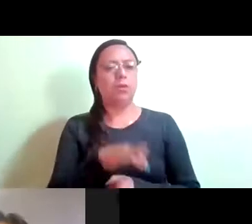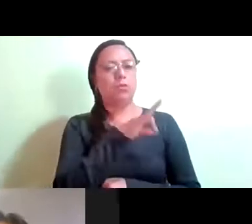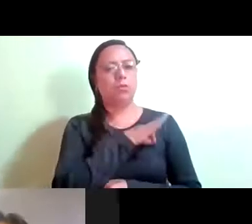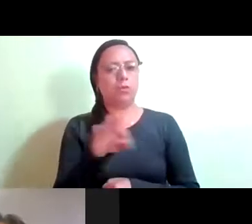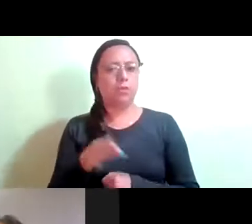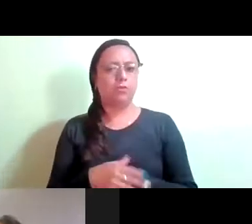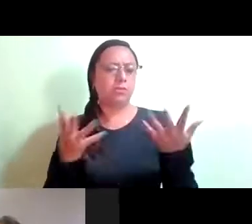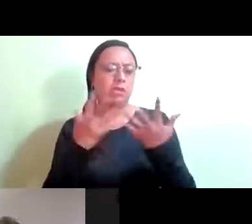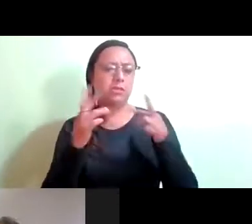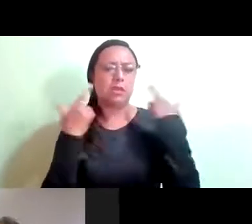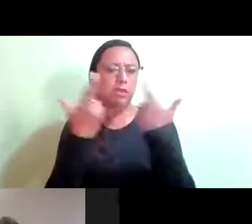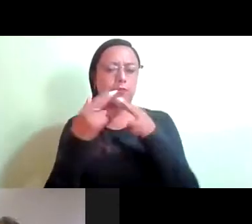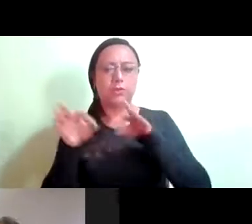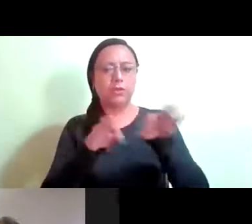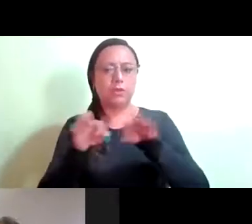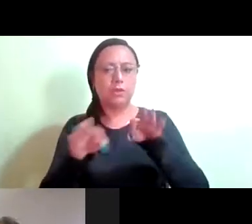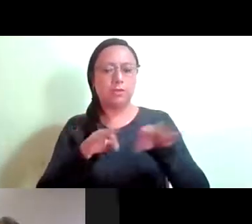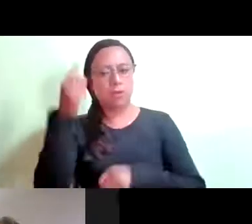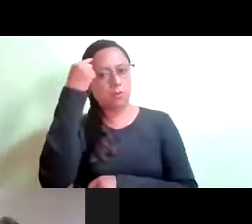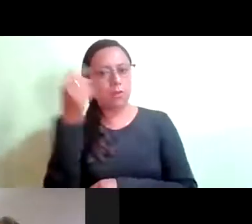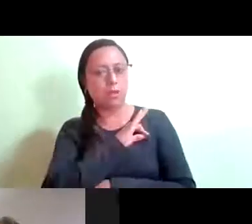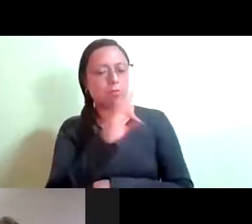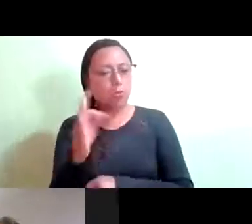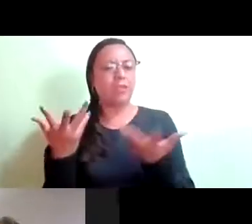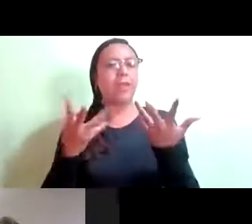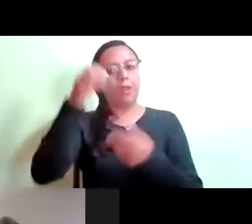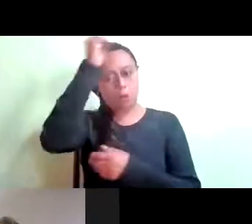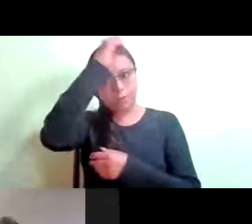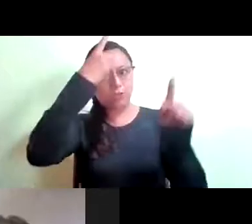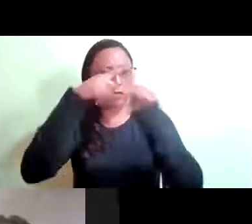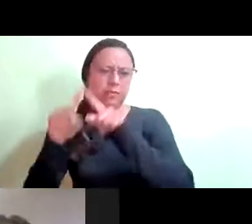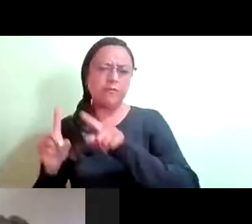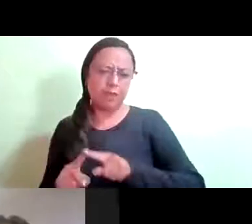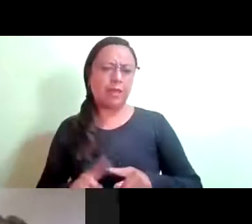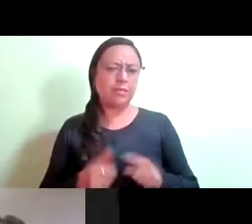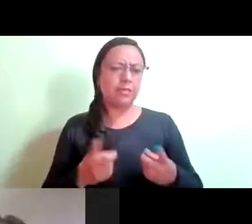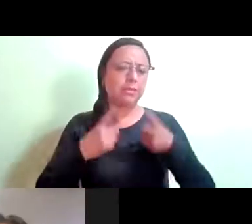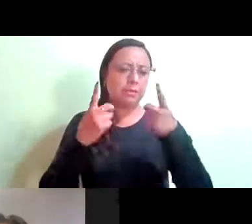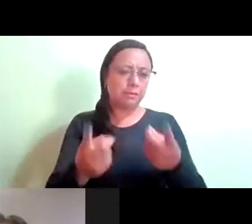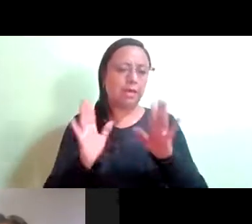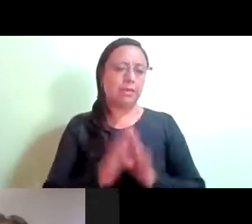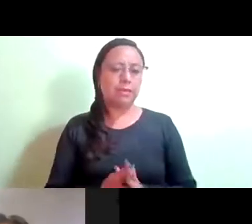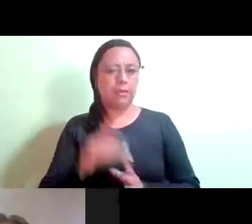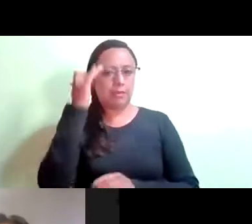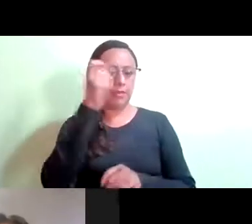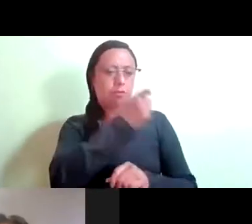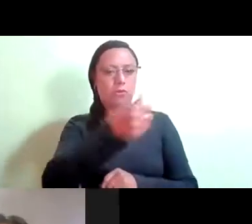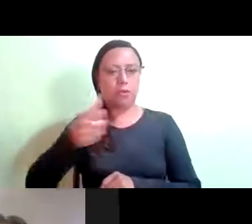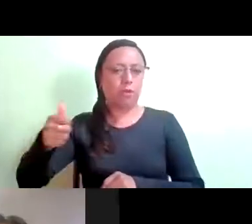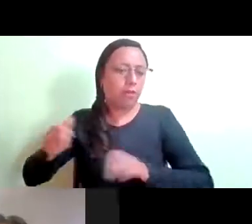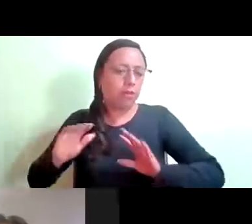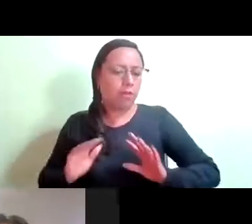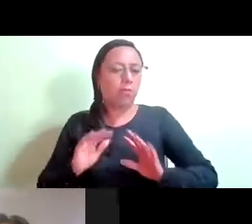la mesa de trabajo, entonces, digamos, para poder advertir ahí las opiniones, ¿No? Eh, en su momento y poderlas, este,